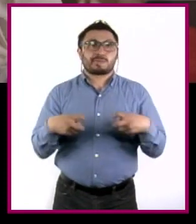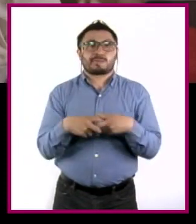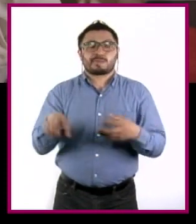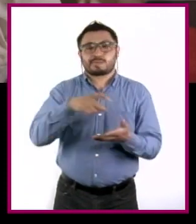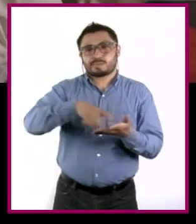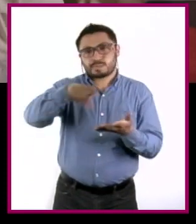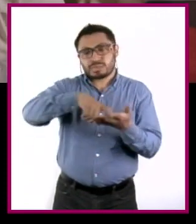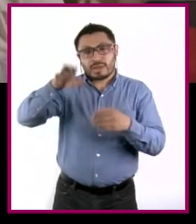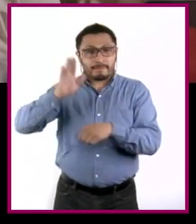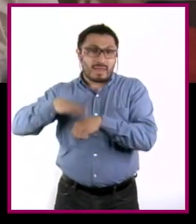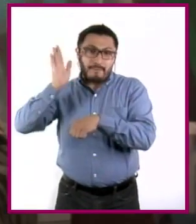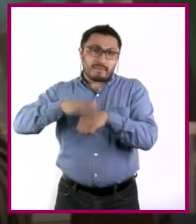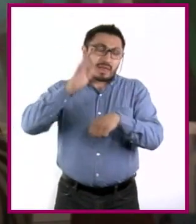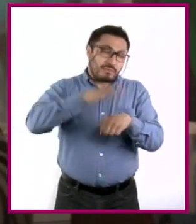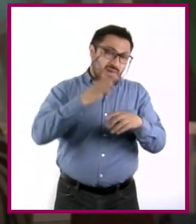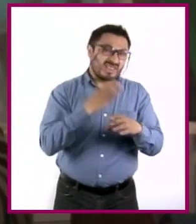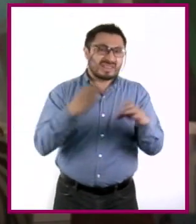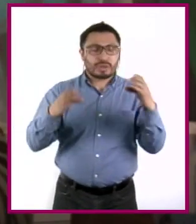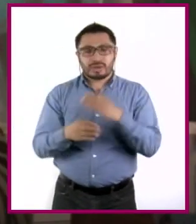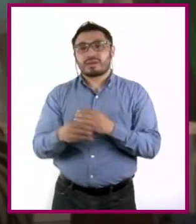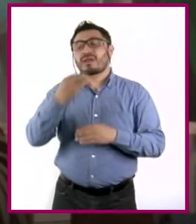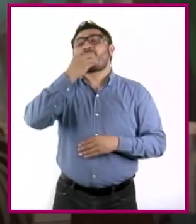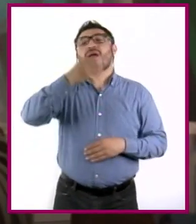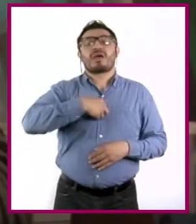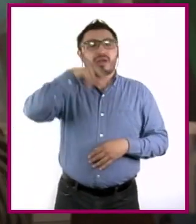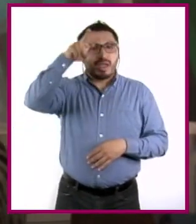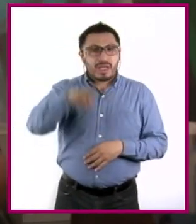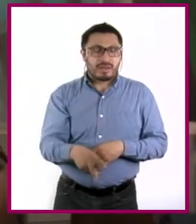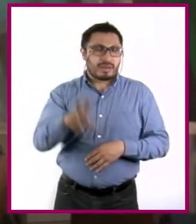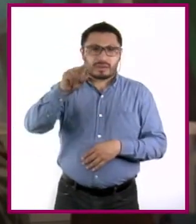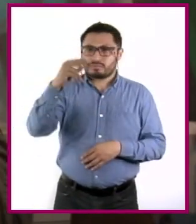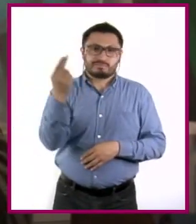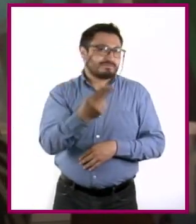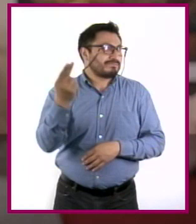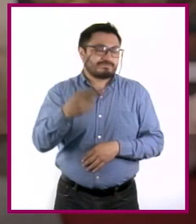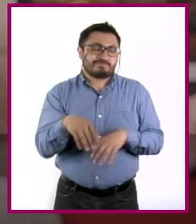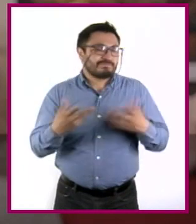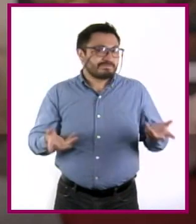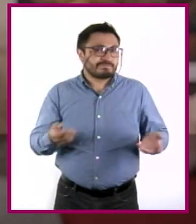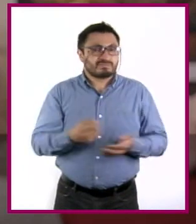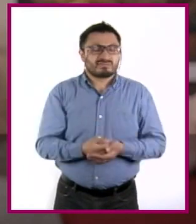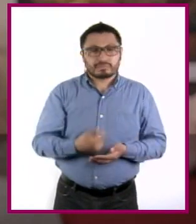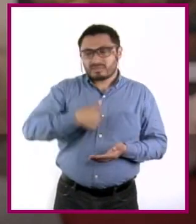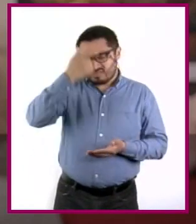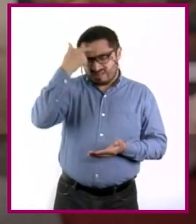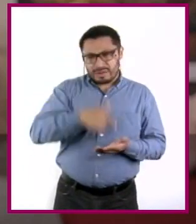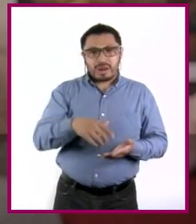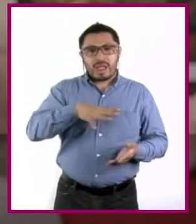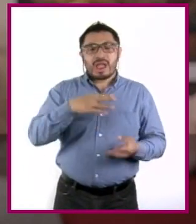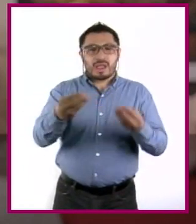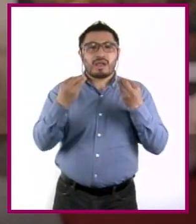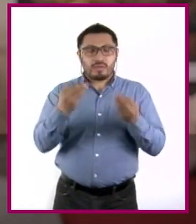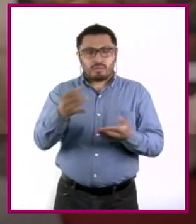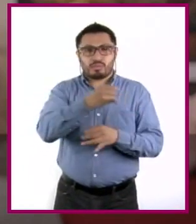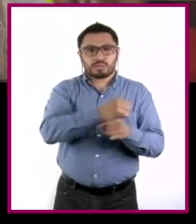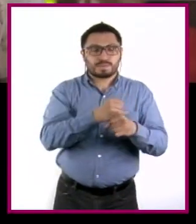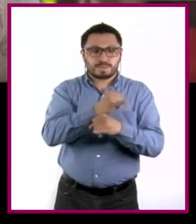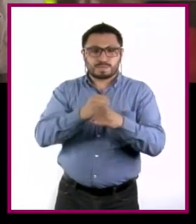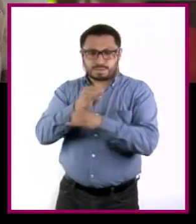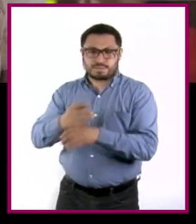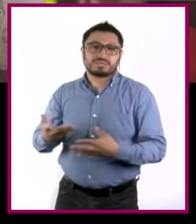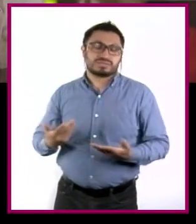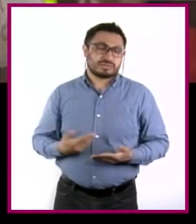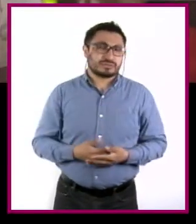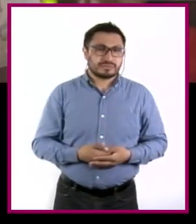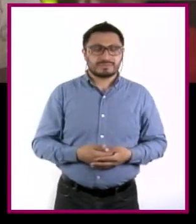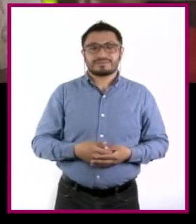cada vez más y más cosas, aunque en la realidad no las necesitemos del todo. Yo creo que tenemos mucho por investigar al respecto.